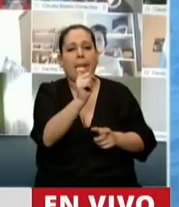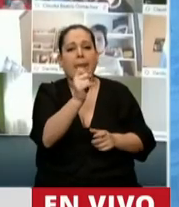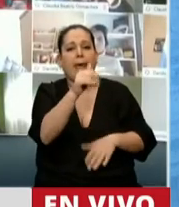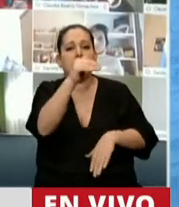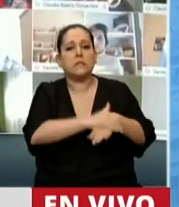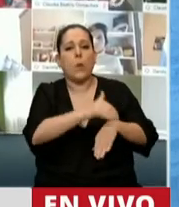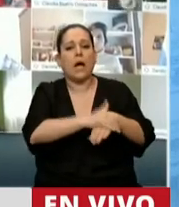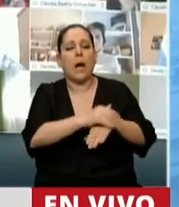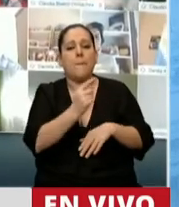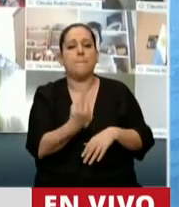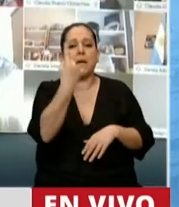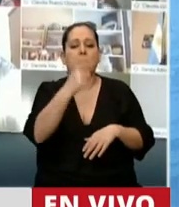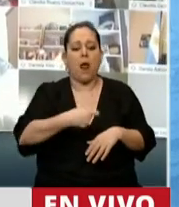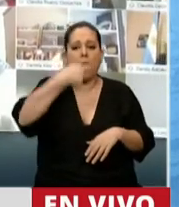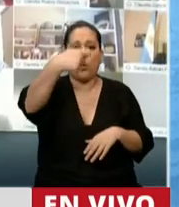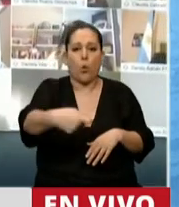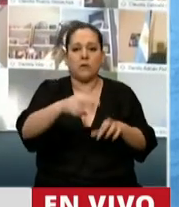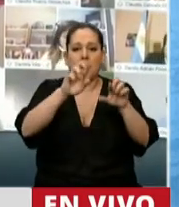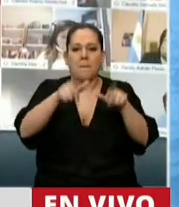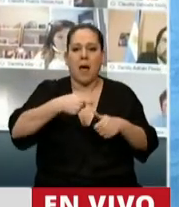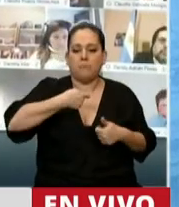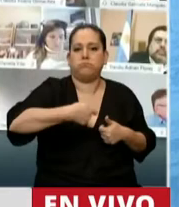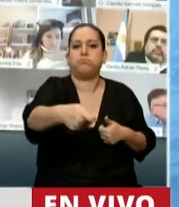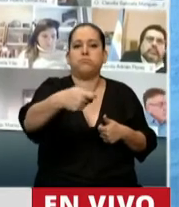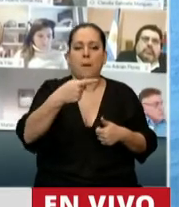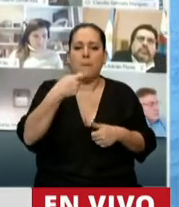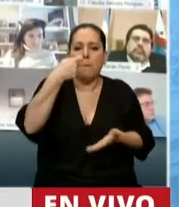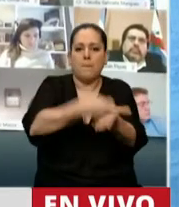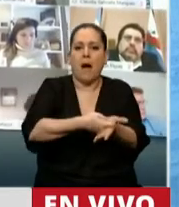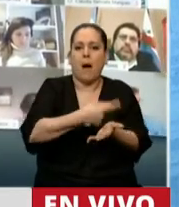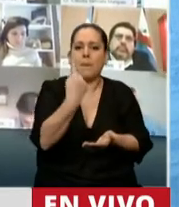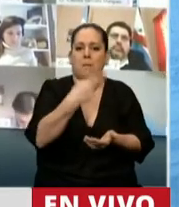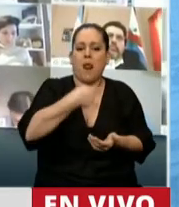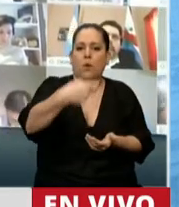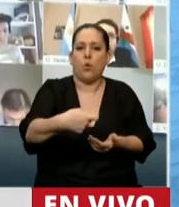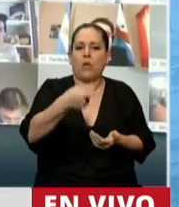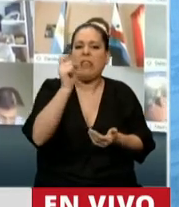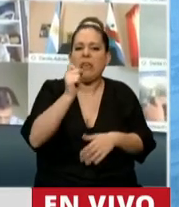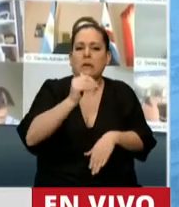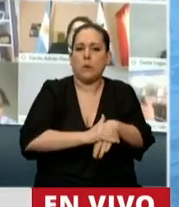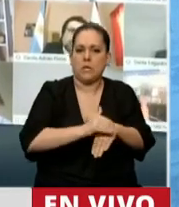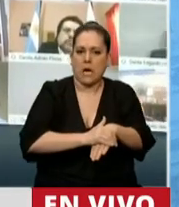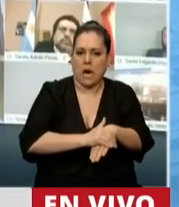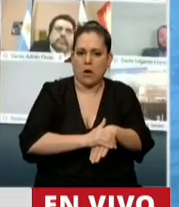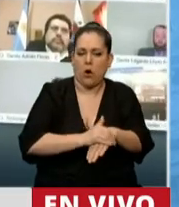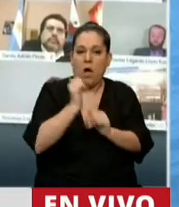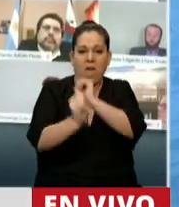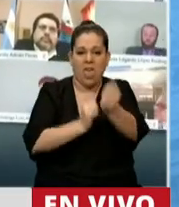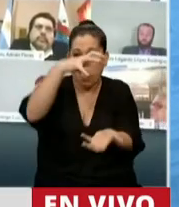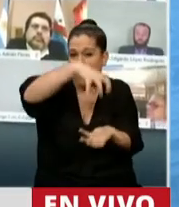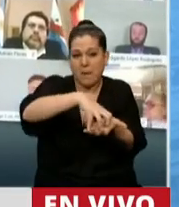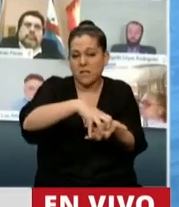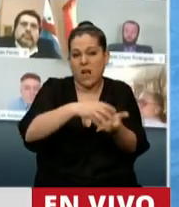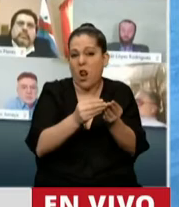la primera cuota de ese plan de pagos, porque quién, los accionistas a título personal, quién se va a hacer cargo si esa empresa no existe